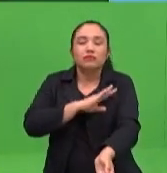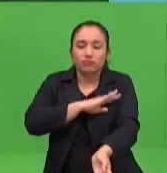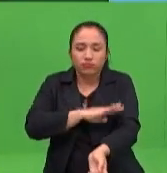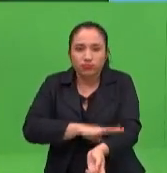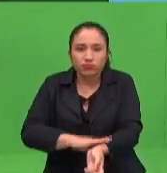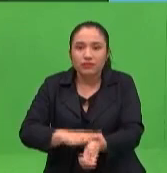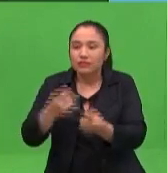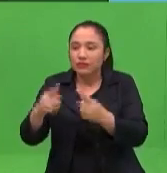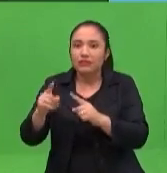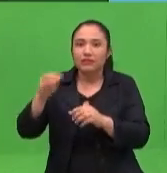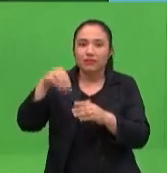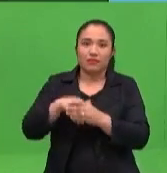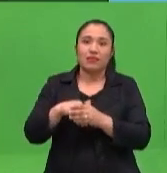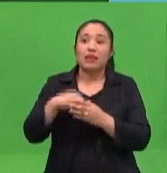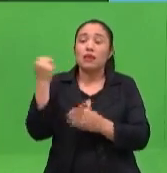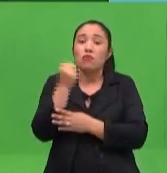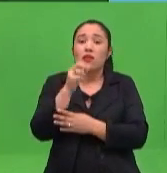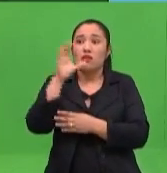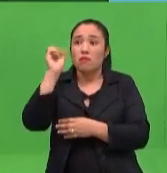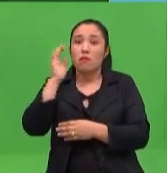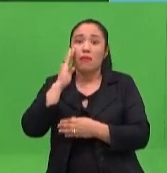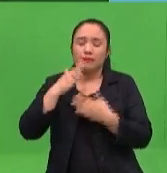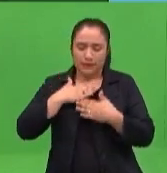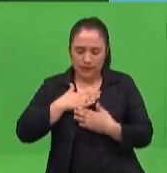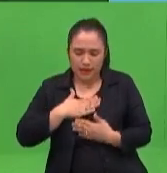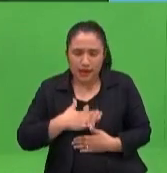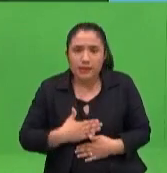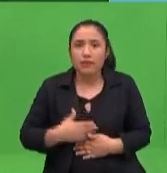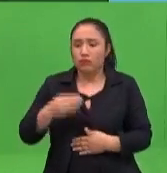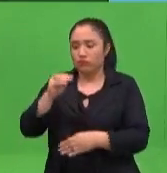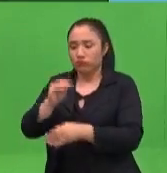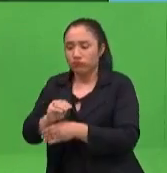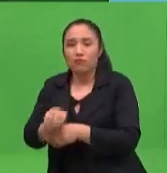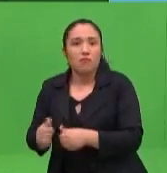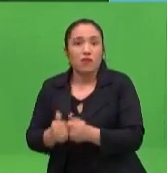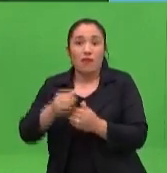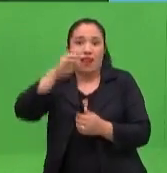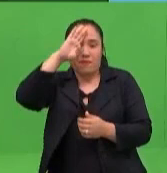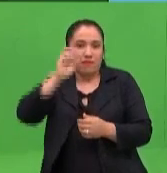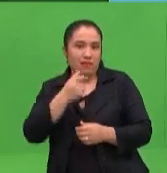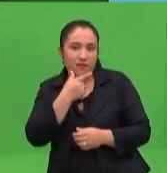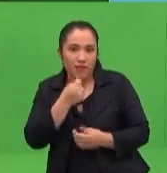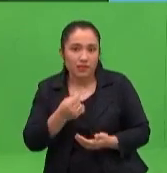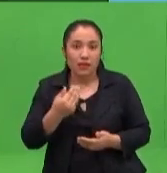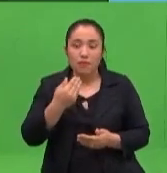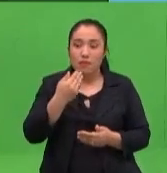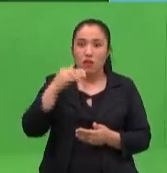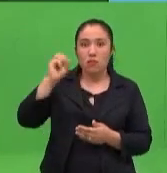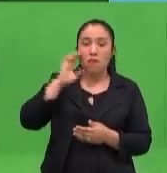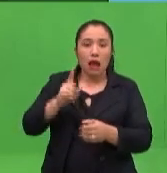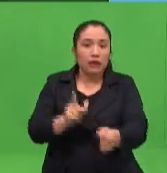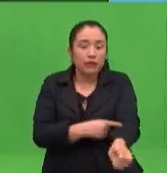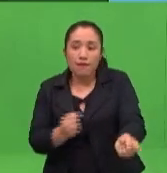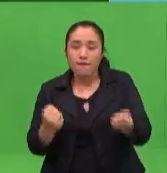decibeles, es imposible que nuestros hijos puedan aprender, no les vamos a poder enseñar. Entonces, cada persona es